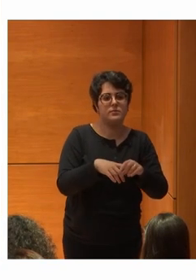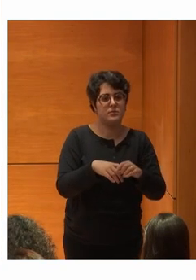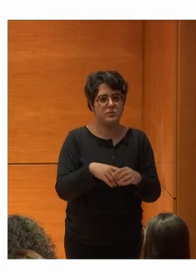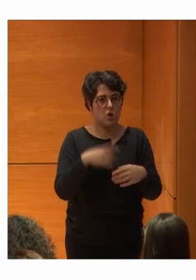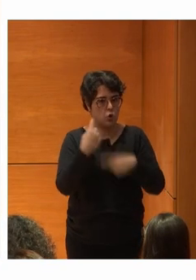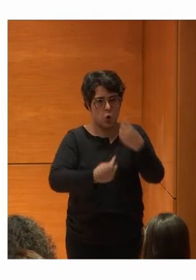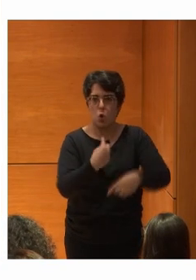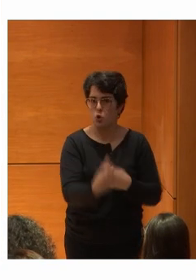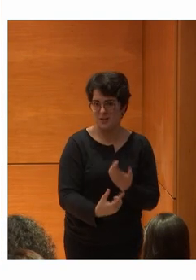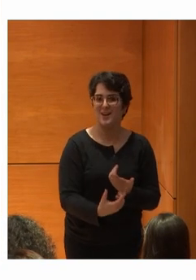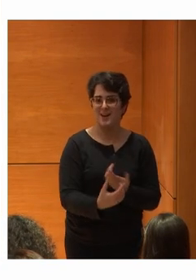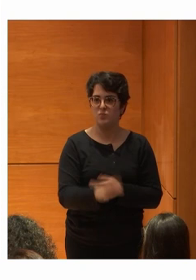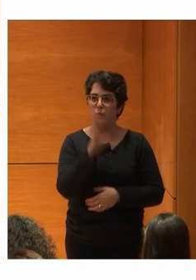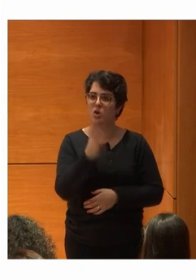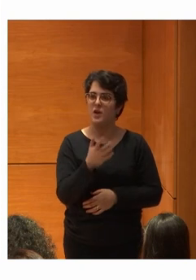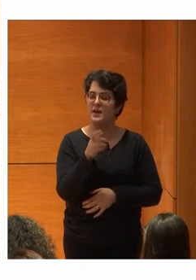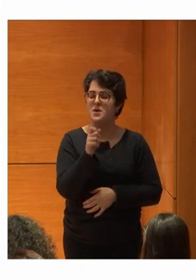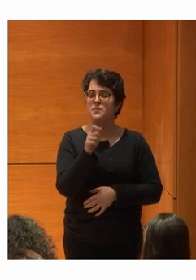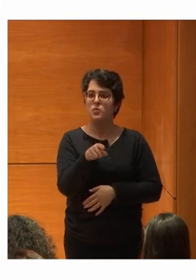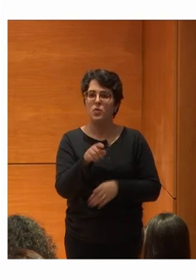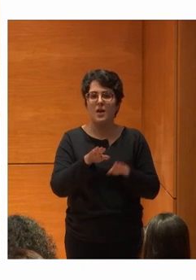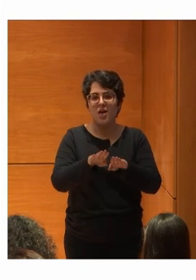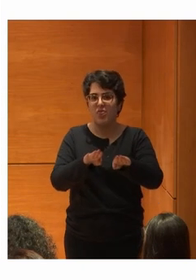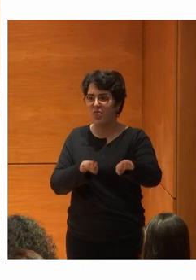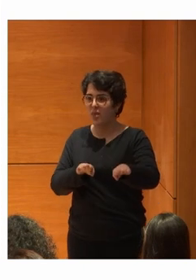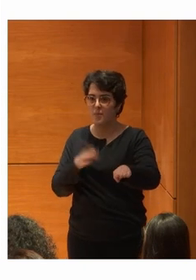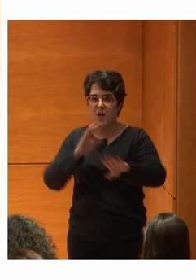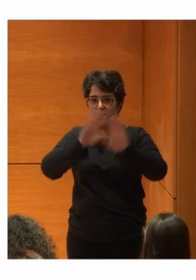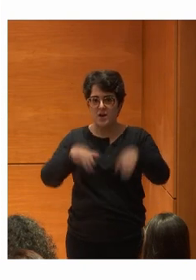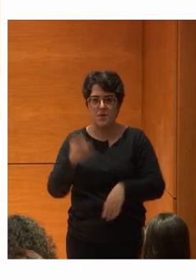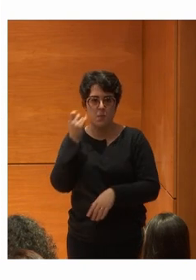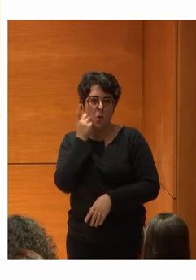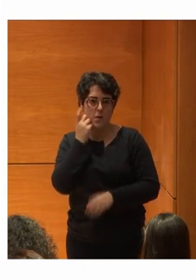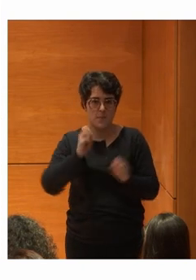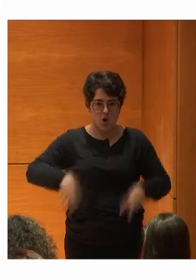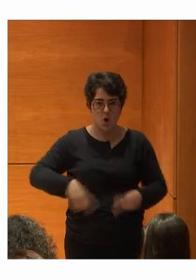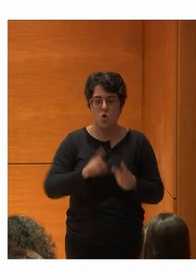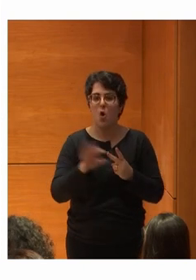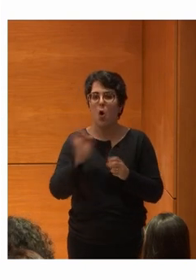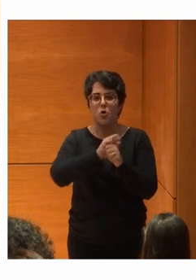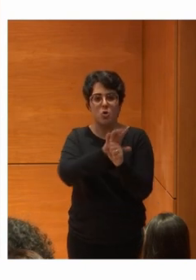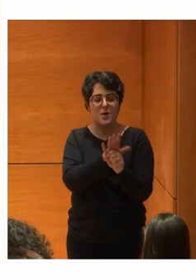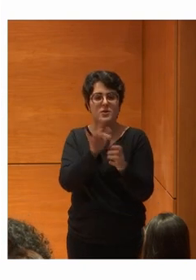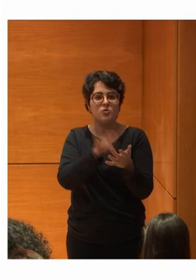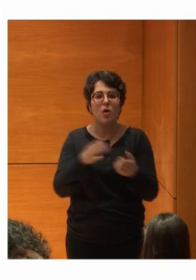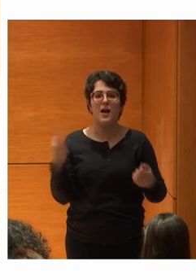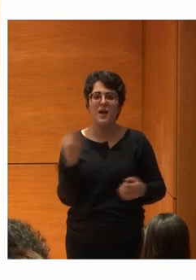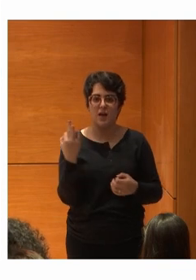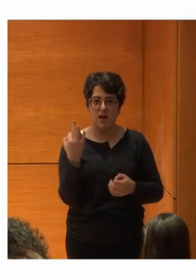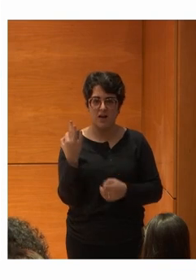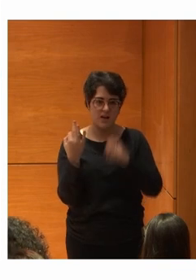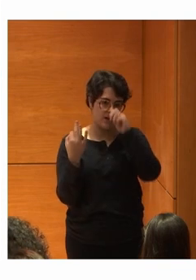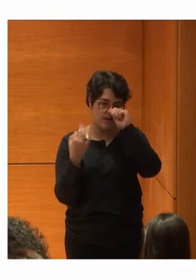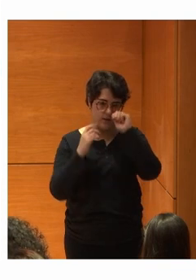Porque muchas veces Tú dices no os podéis quedar atrás Pero tenemos los peores móviles O en la COVID se vio La dificultad es que muchas